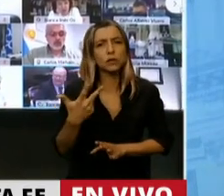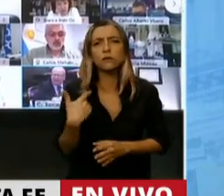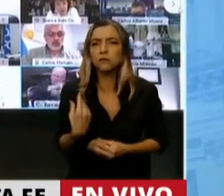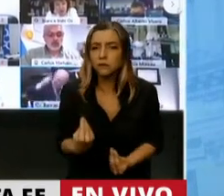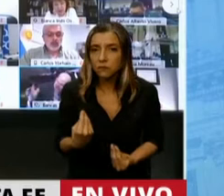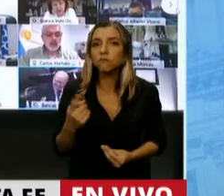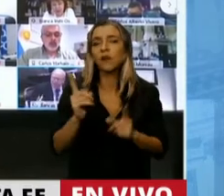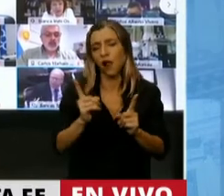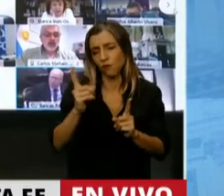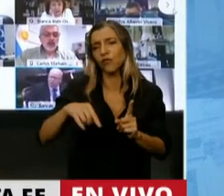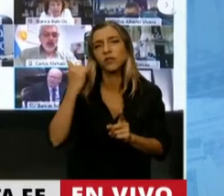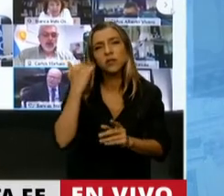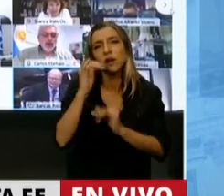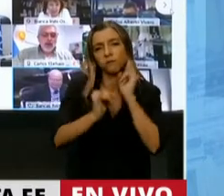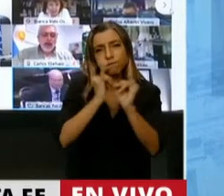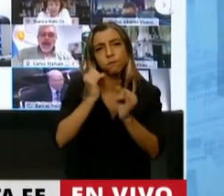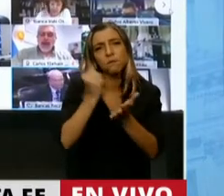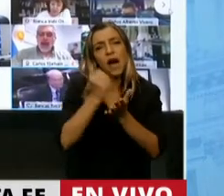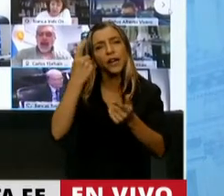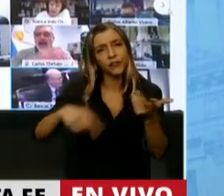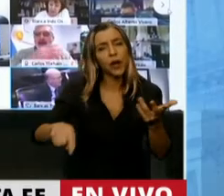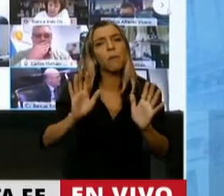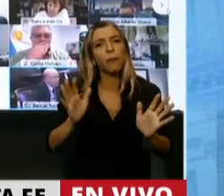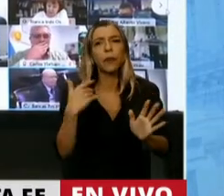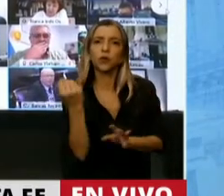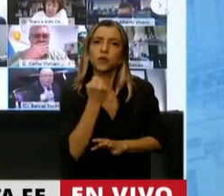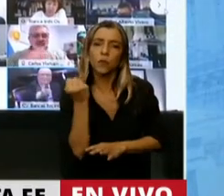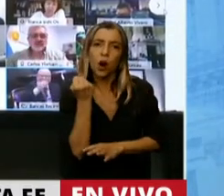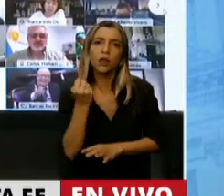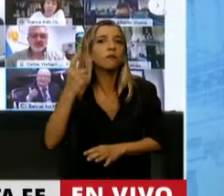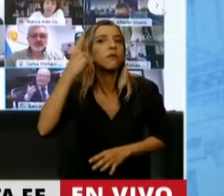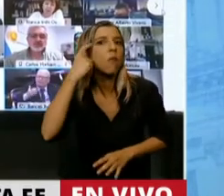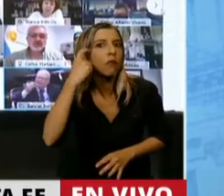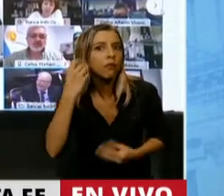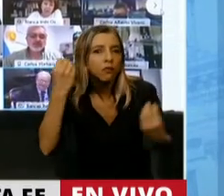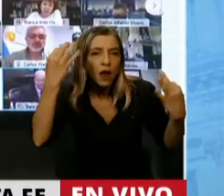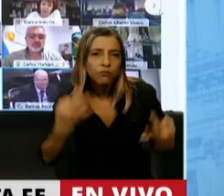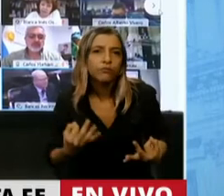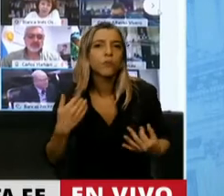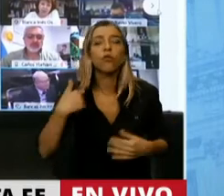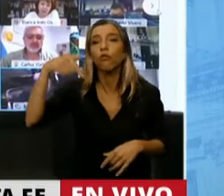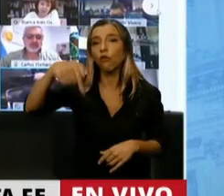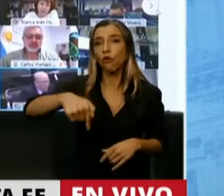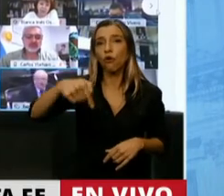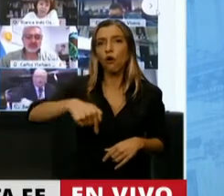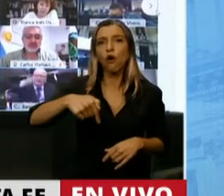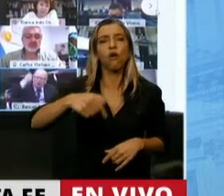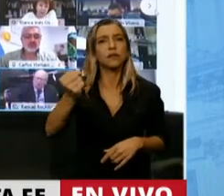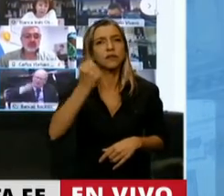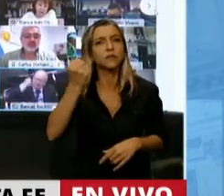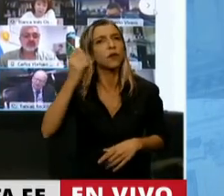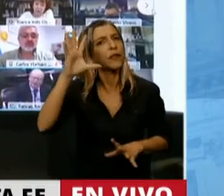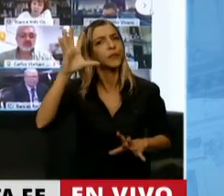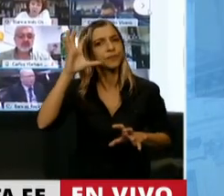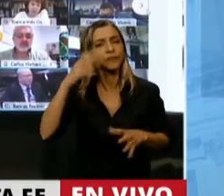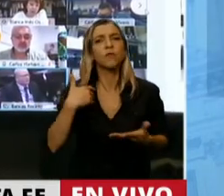como muy bien acá se dijo. Sino para un aprendizaje para el presente. Porque lo que inaugura también Raúl Alfonsín el